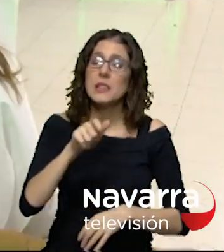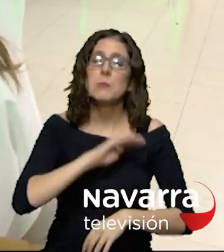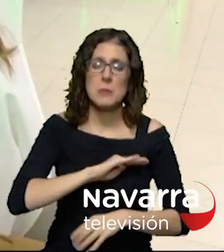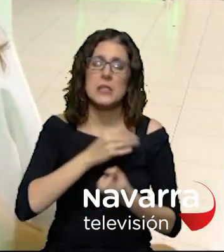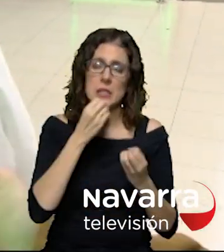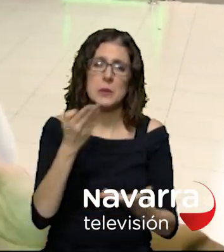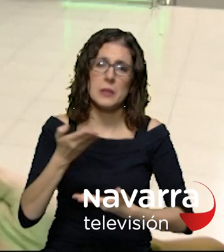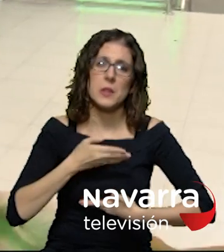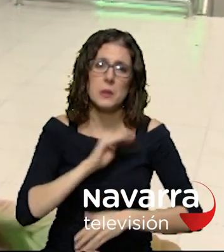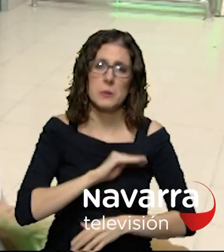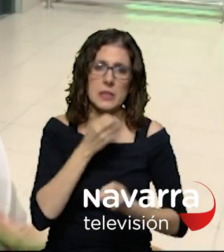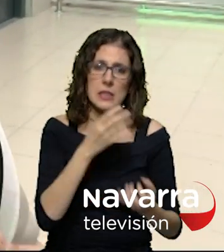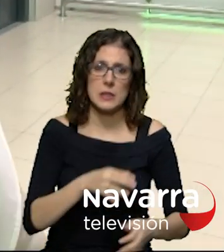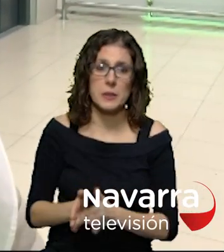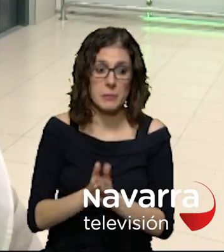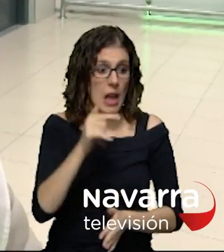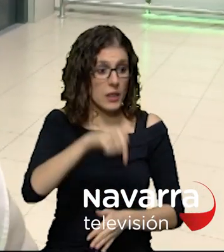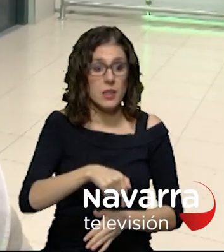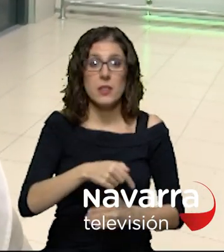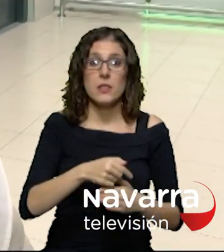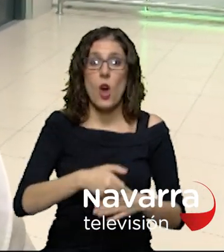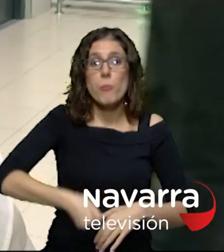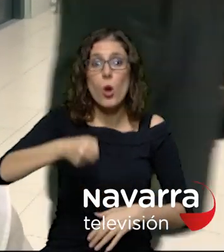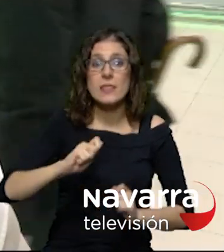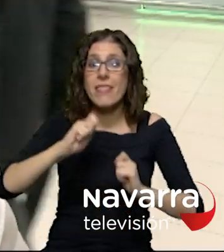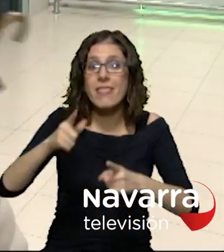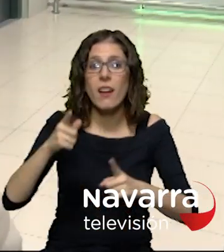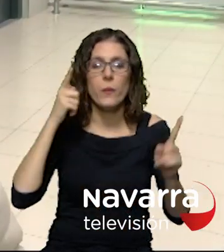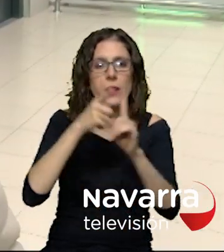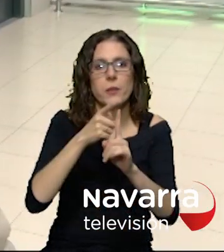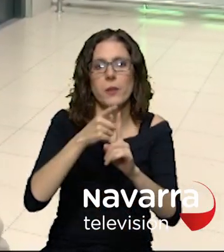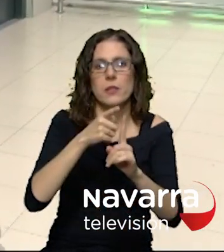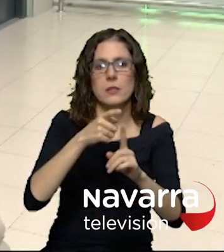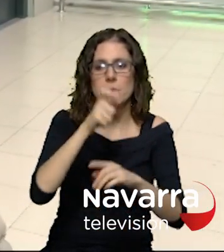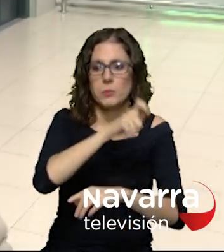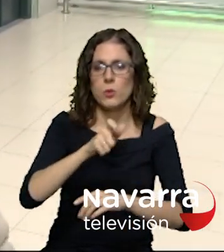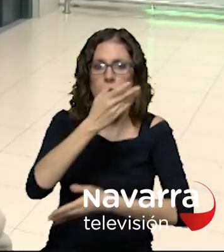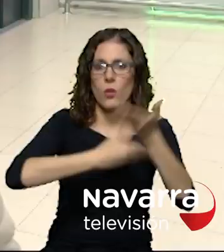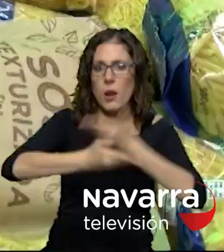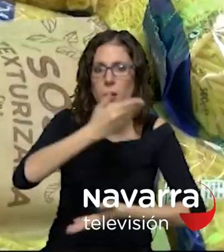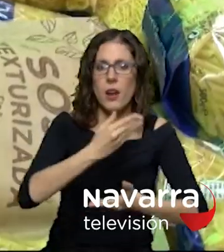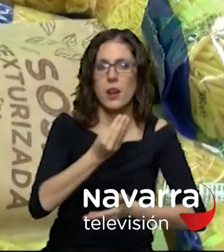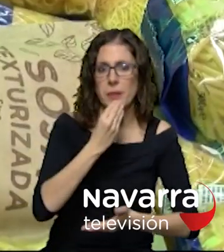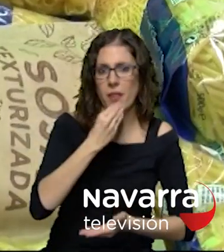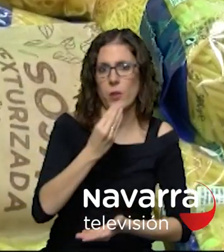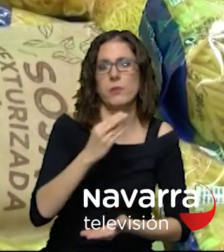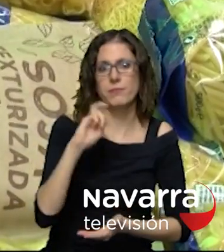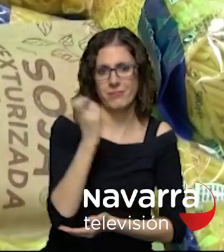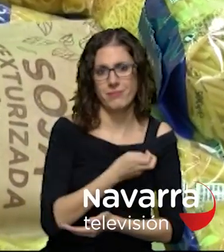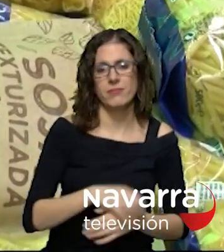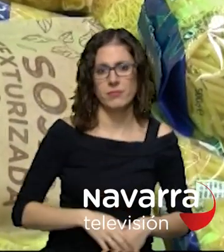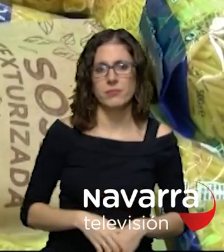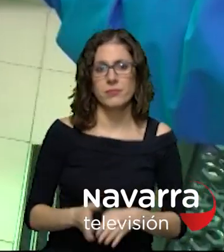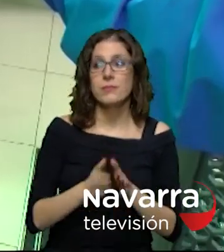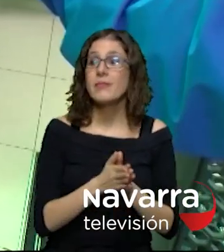y dando las bolsicas pues para que la gente colabore con lo de la comida la alimentación y encima estamos a fin de